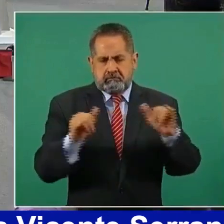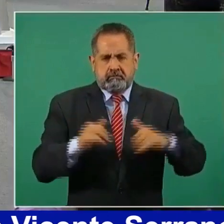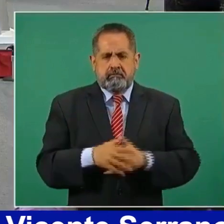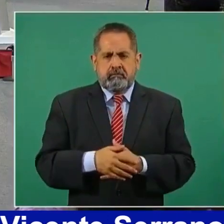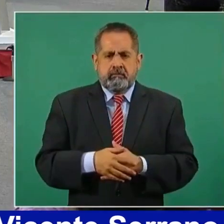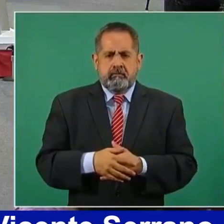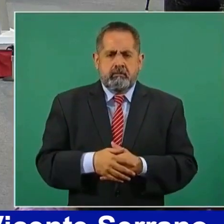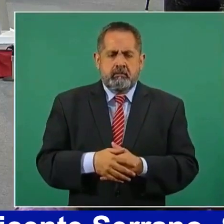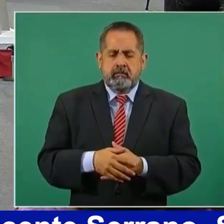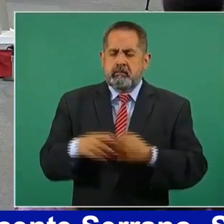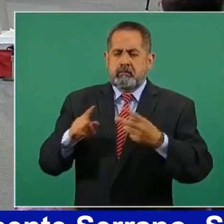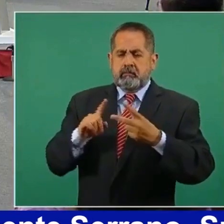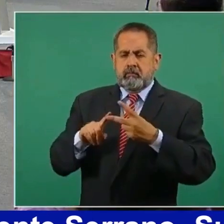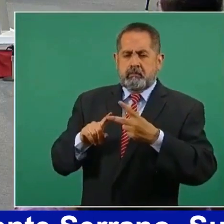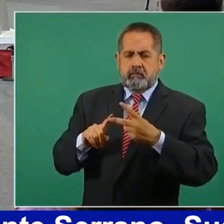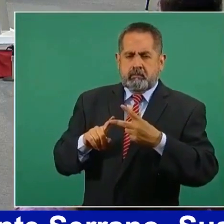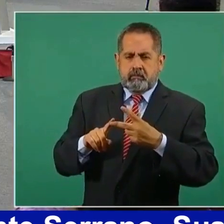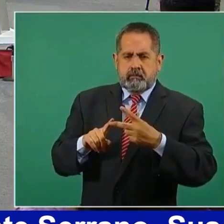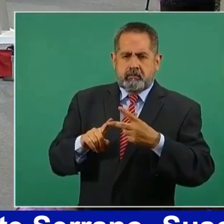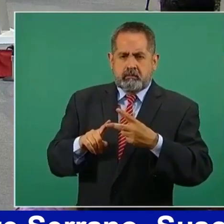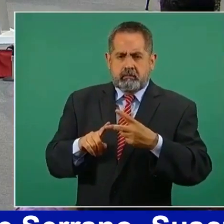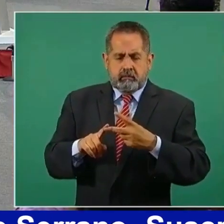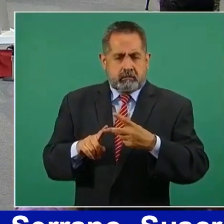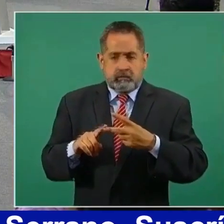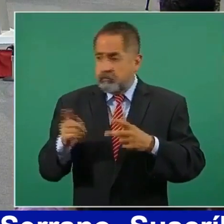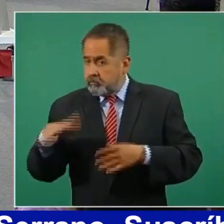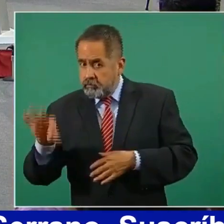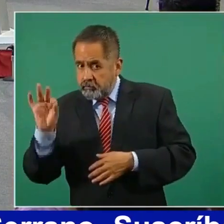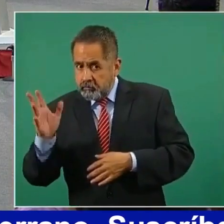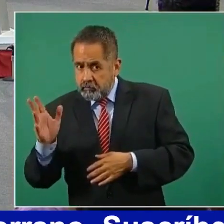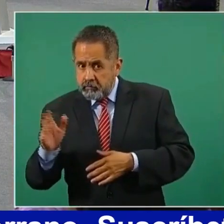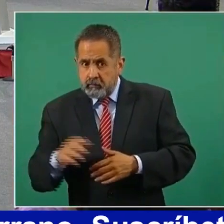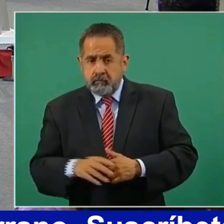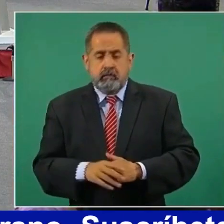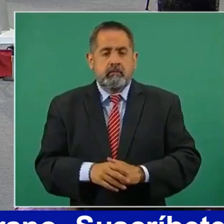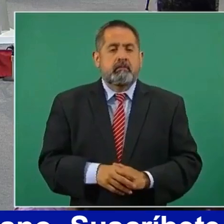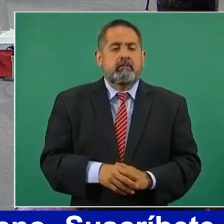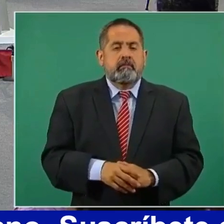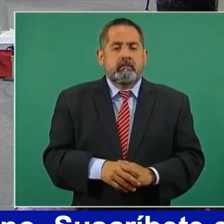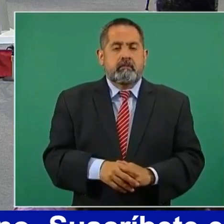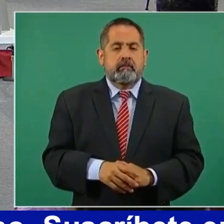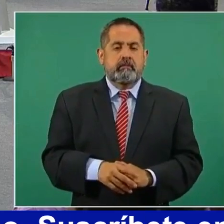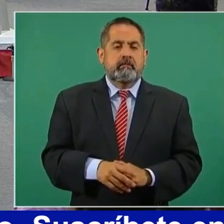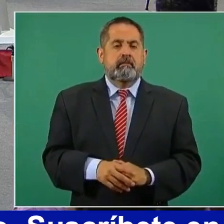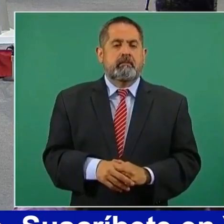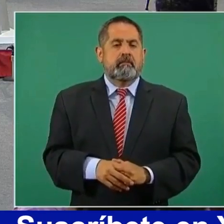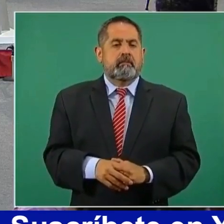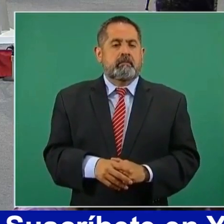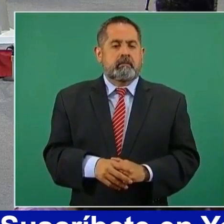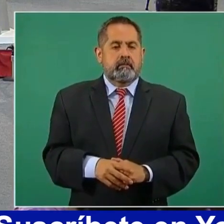bien. ¿Ya la tienen? El último. Ah,